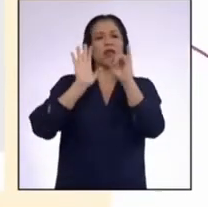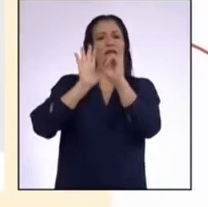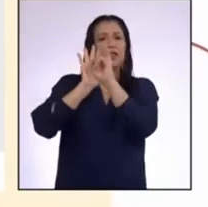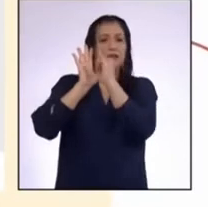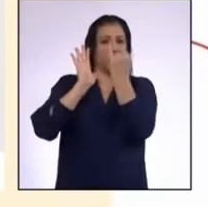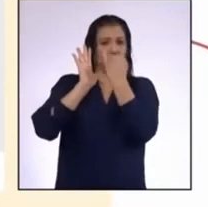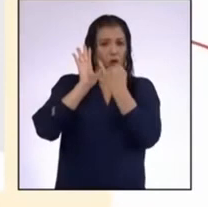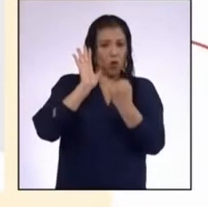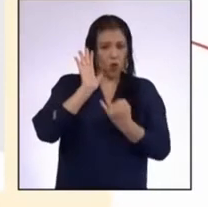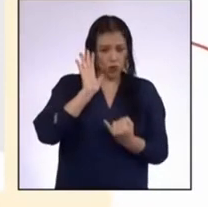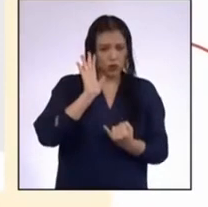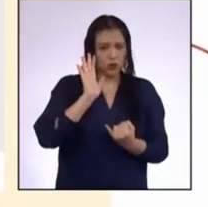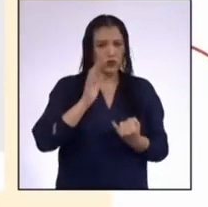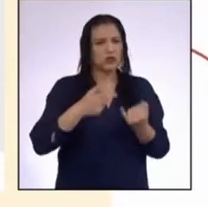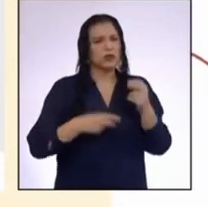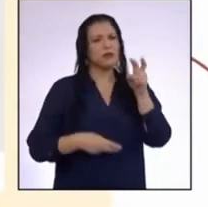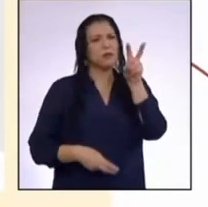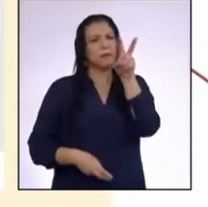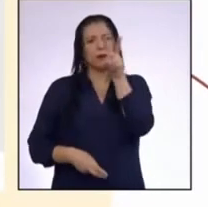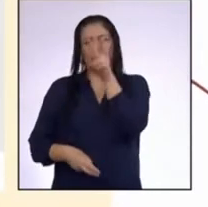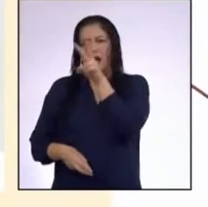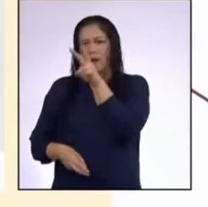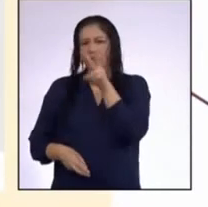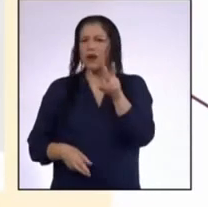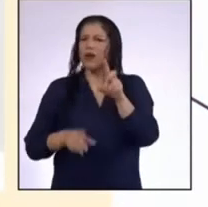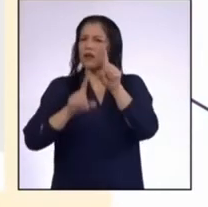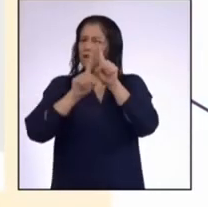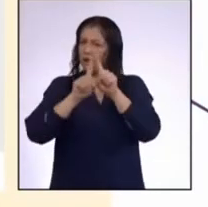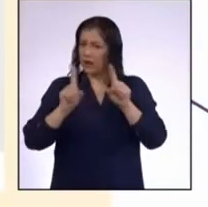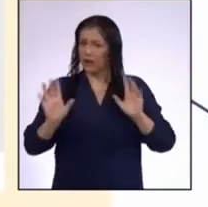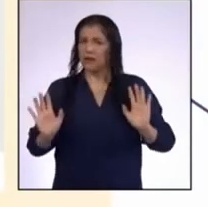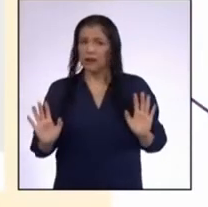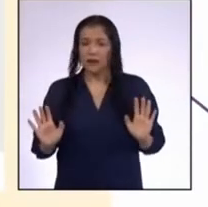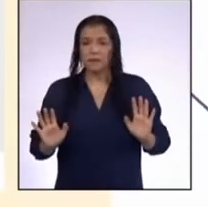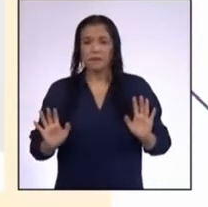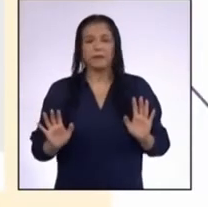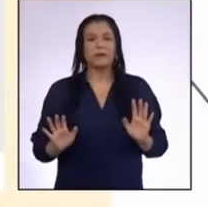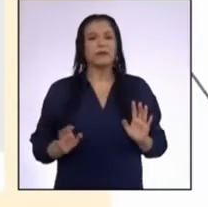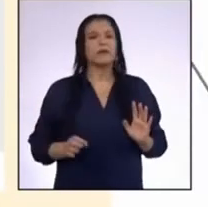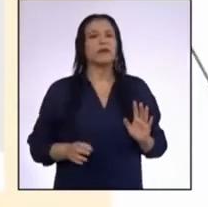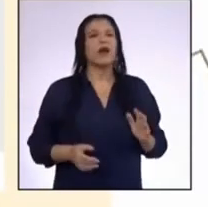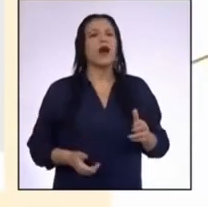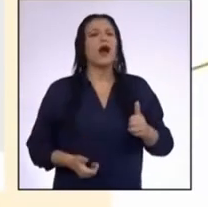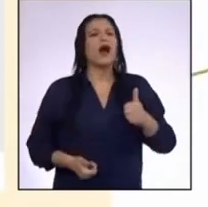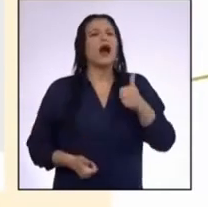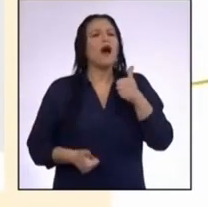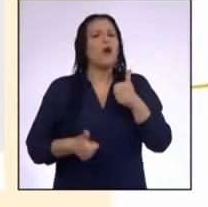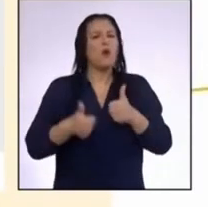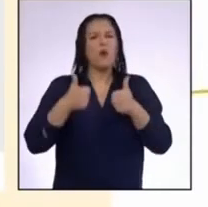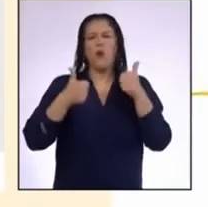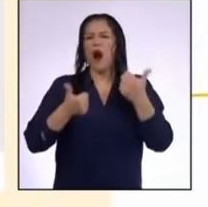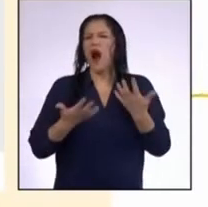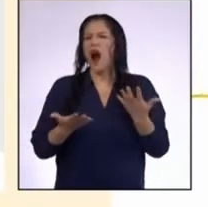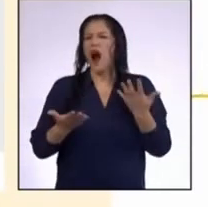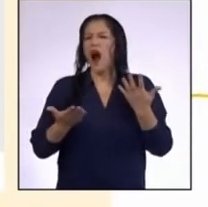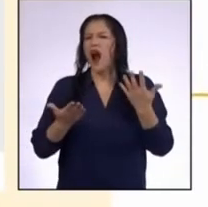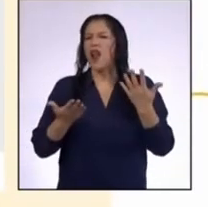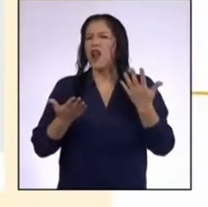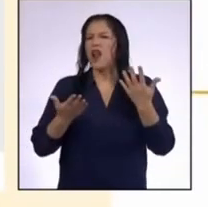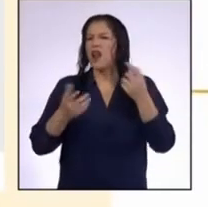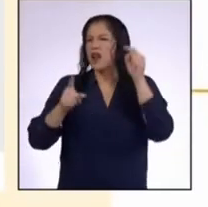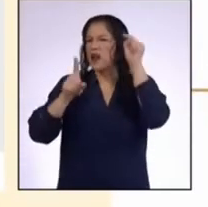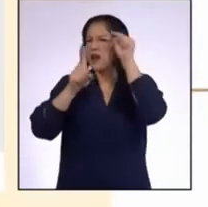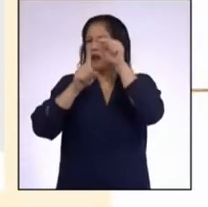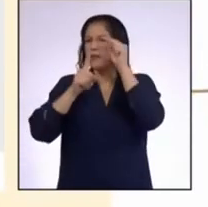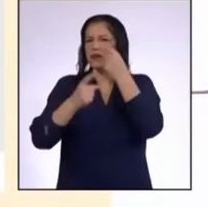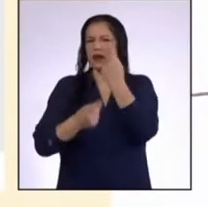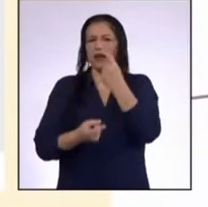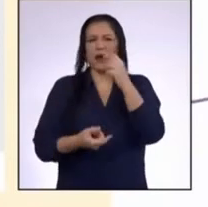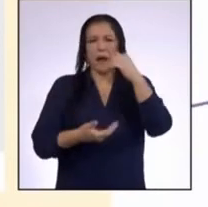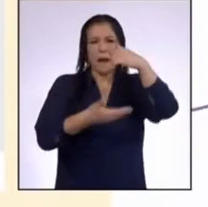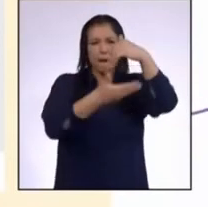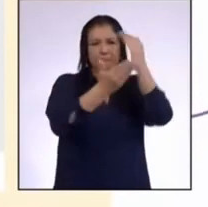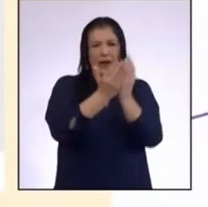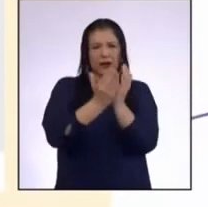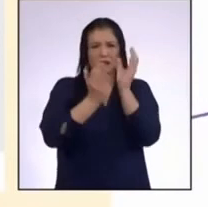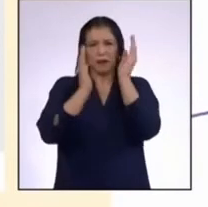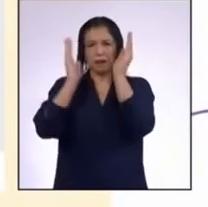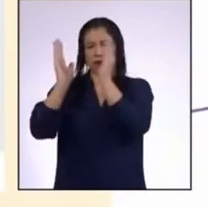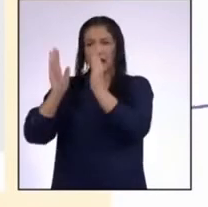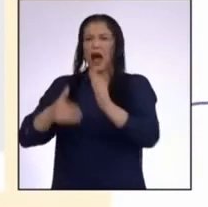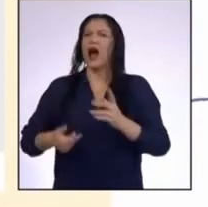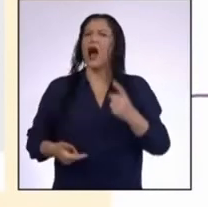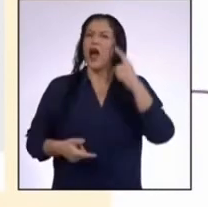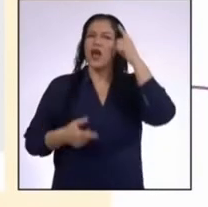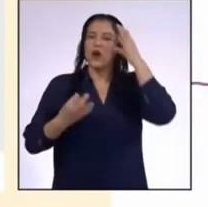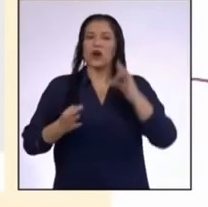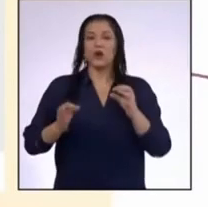¿Nos damos cuenta de la diferencia? ¿A qué se referirá cada parte? Mmm... Creo que el